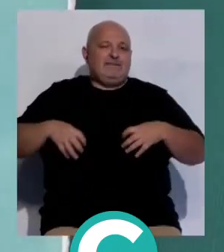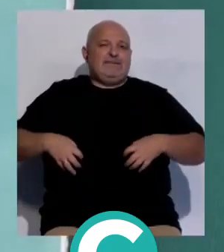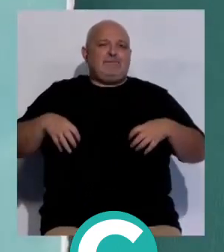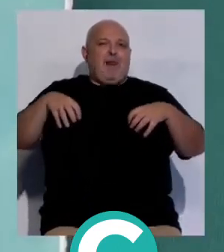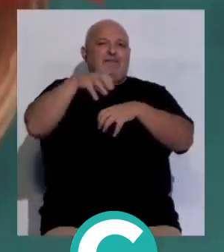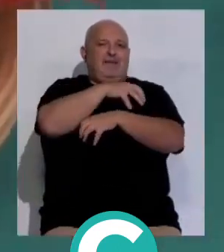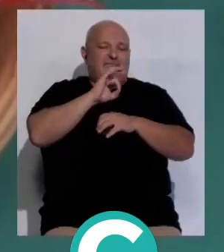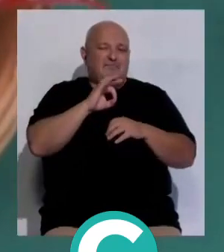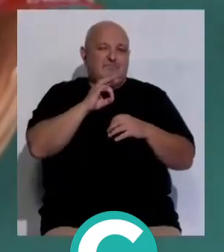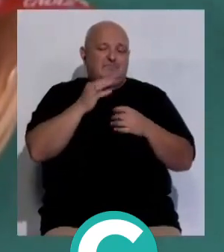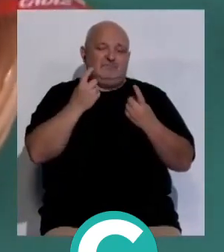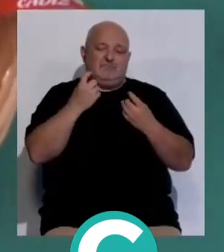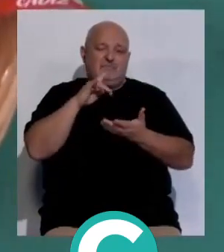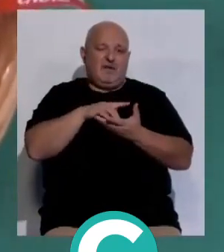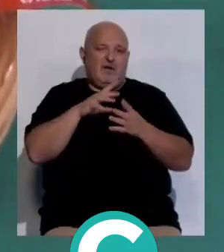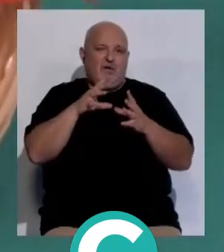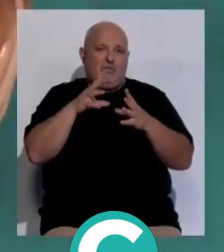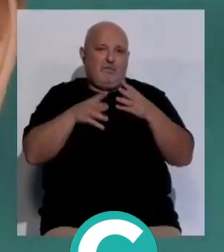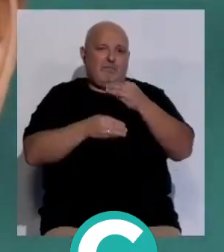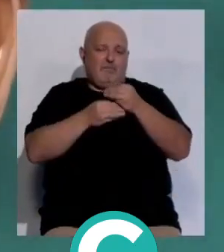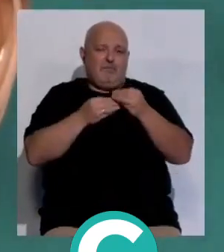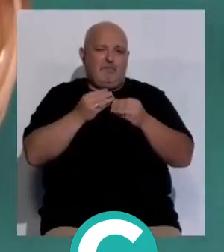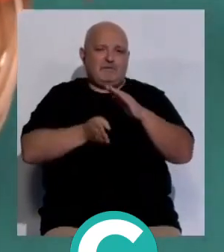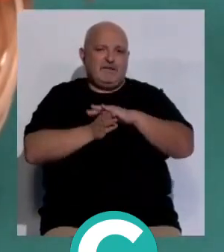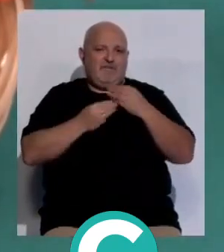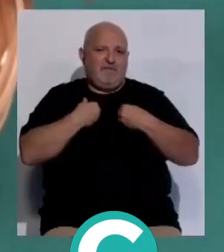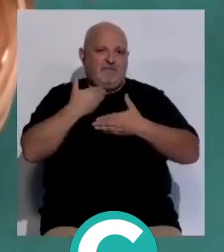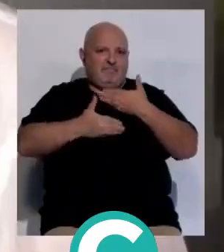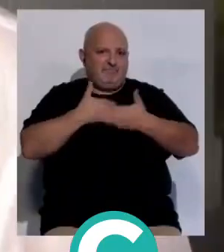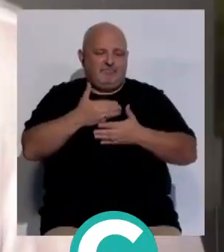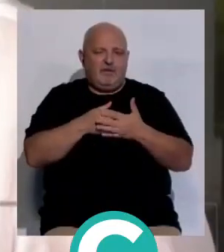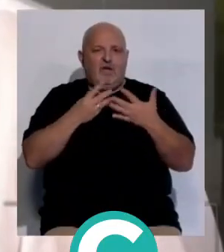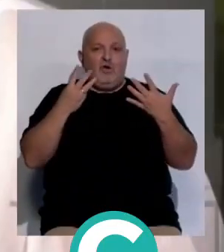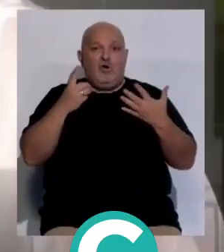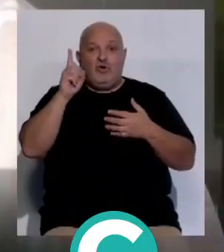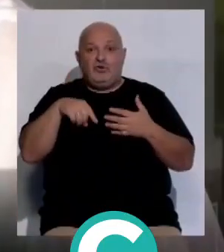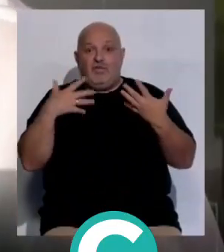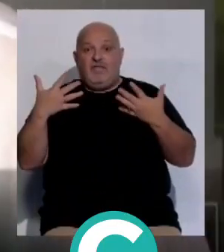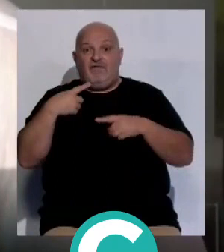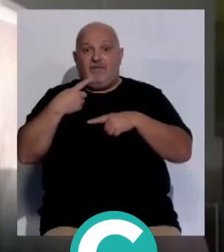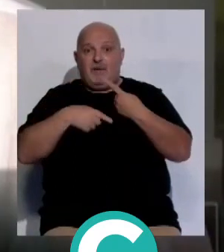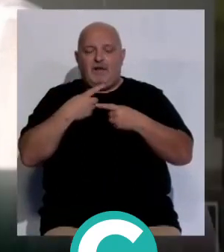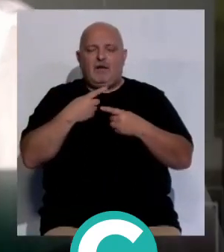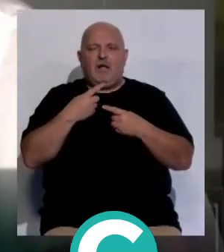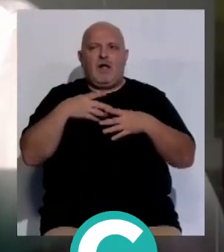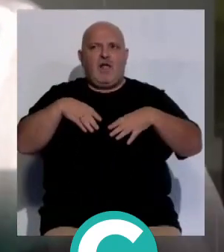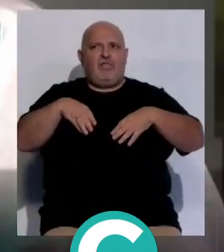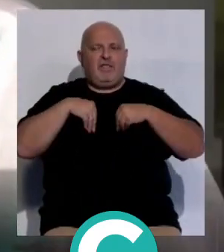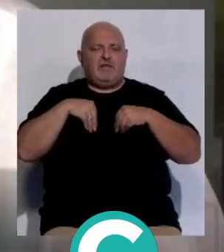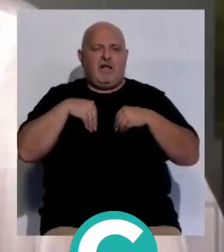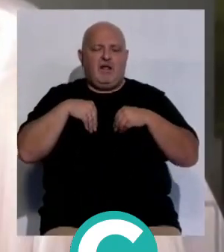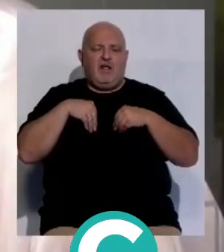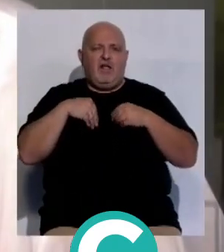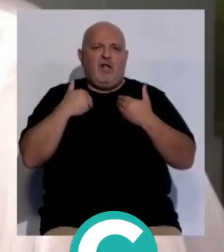y que necesitan esa pieza que complete su puzzle para poder seguir viviendo. 8 de cada 10 familias aceptan la donación